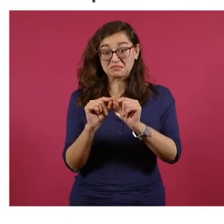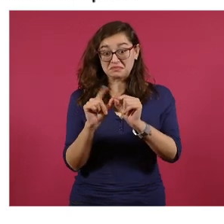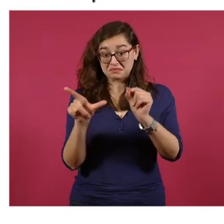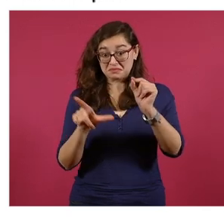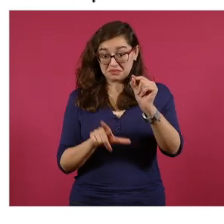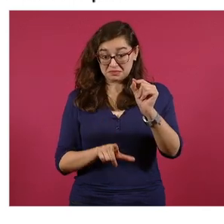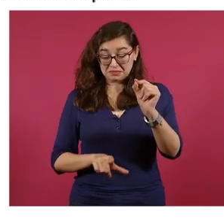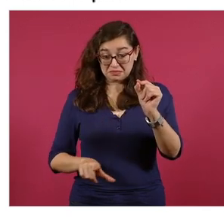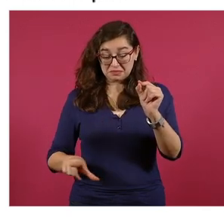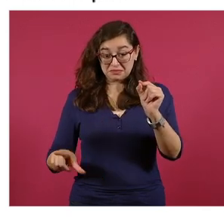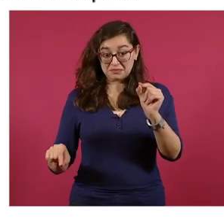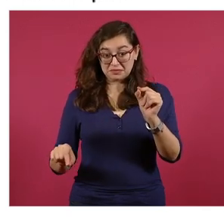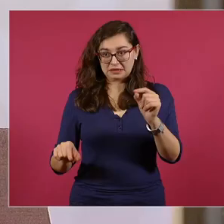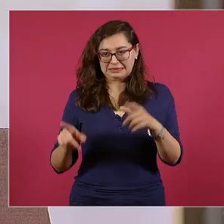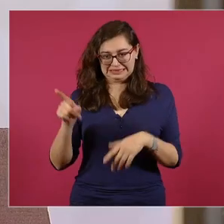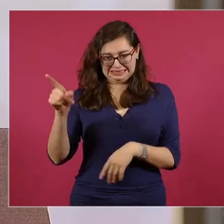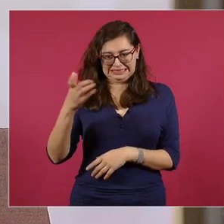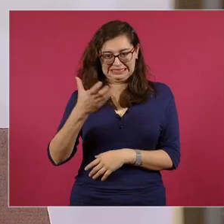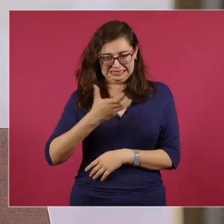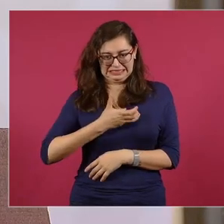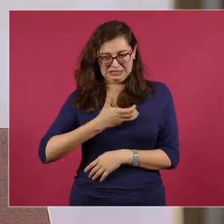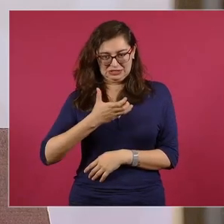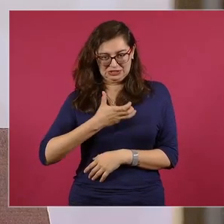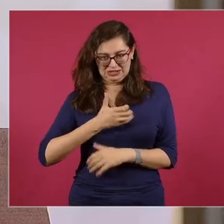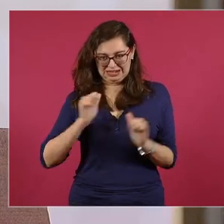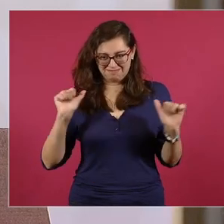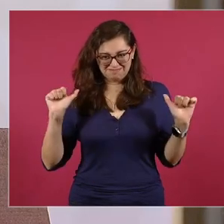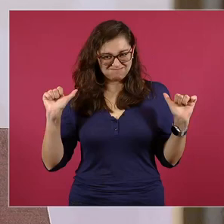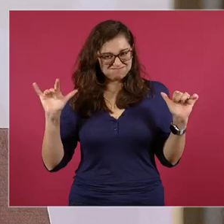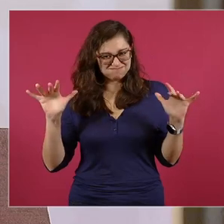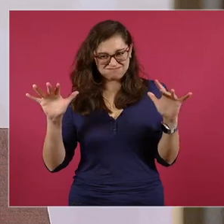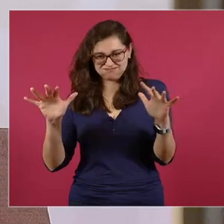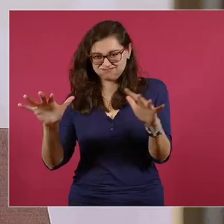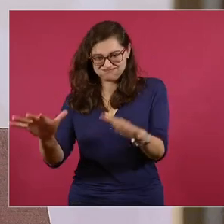que el Zócalo va a estar lleno